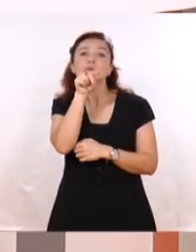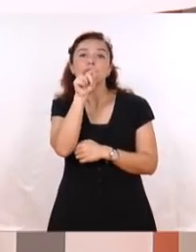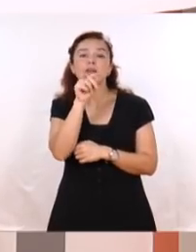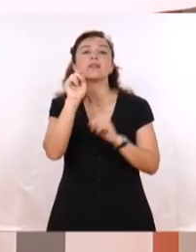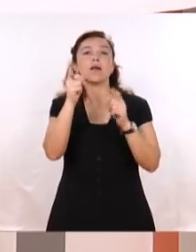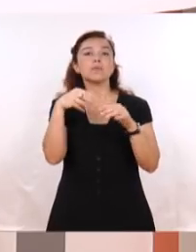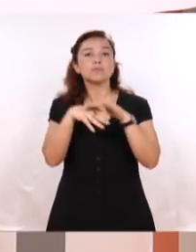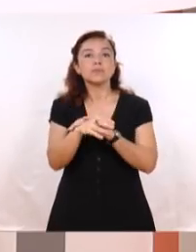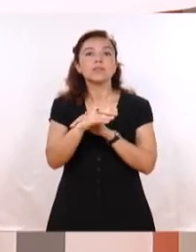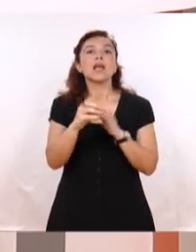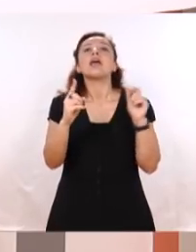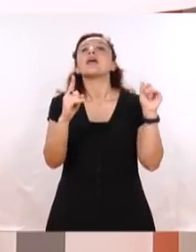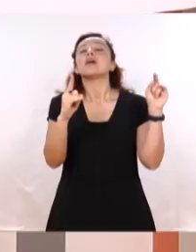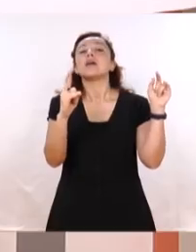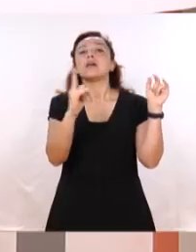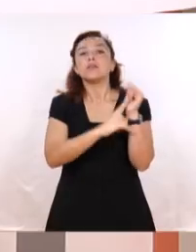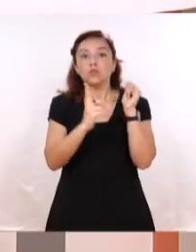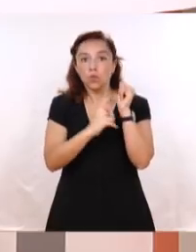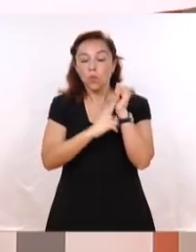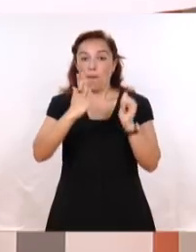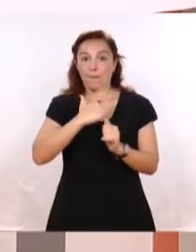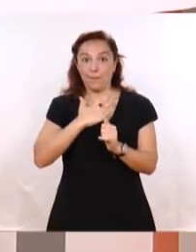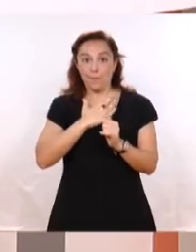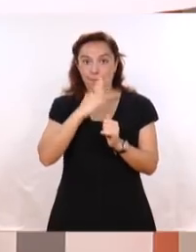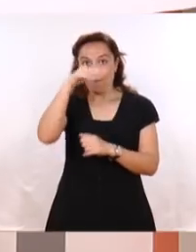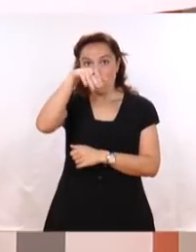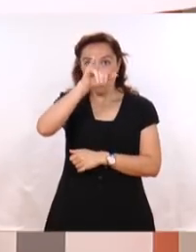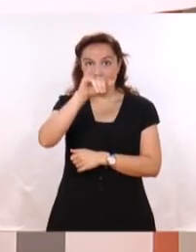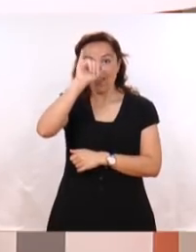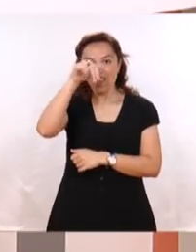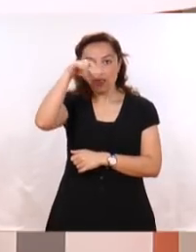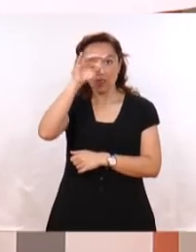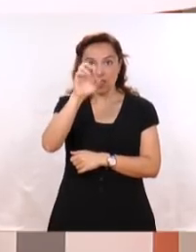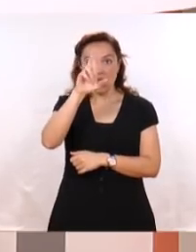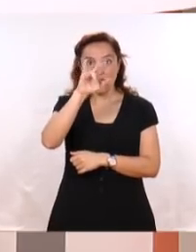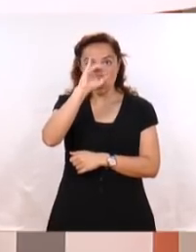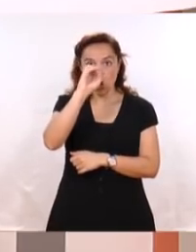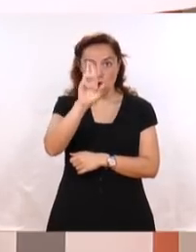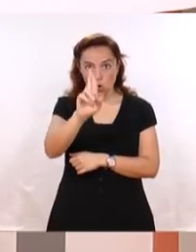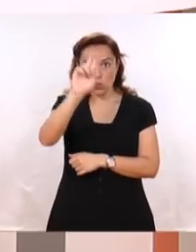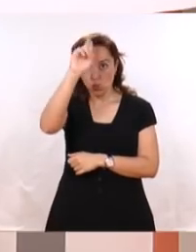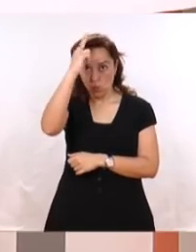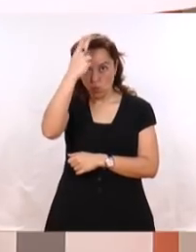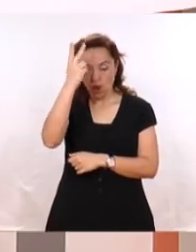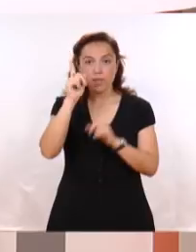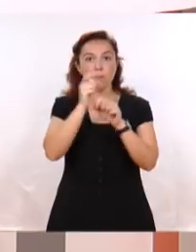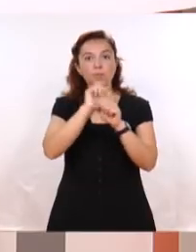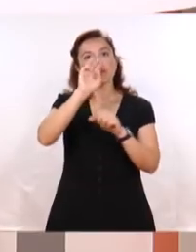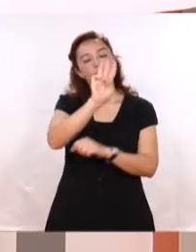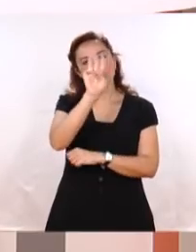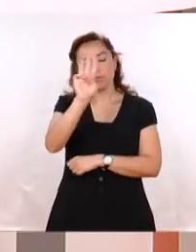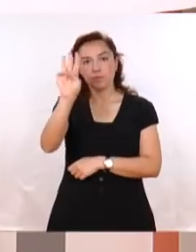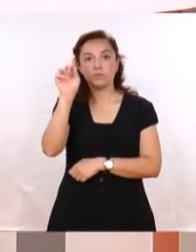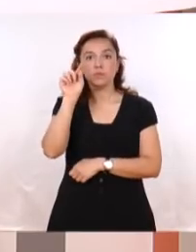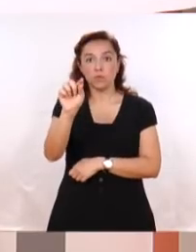Y a visitar nuestro canal oficial en Youtube Mi Interior Uruguay También para ampliar esta y otras informaciones Pueden acceder a nuestro portal institucional